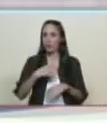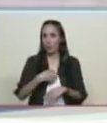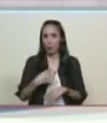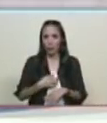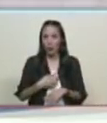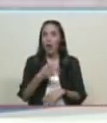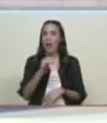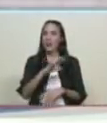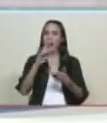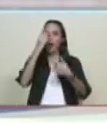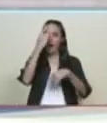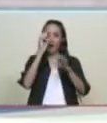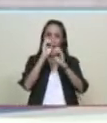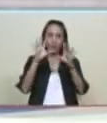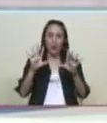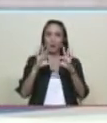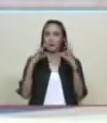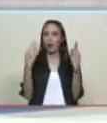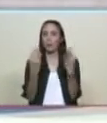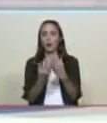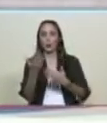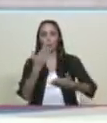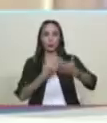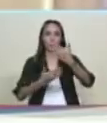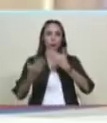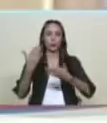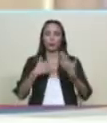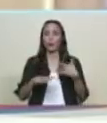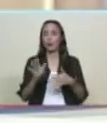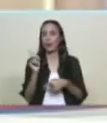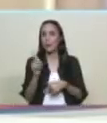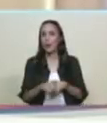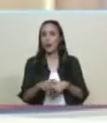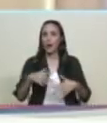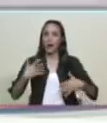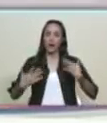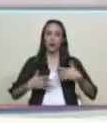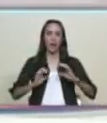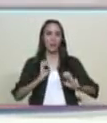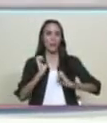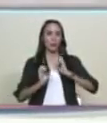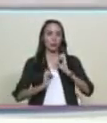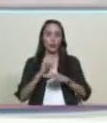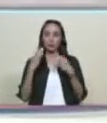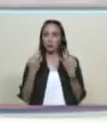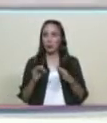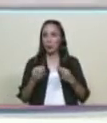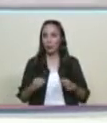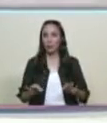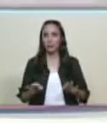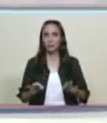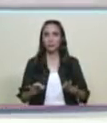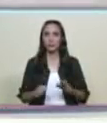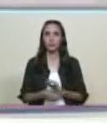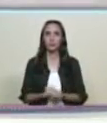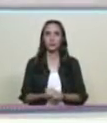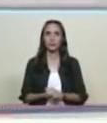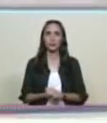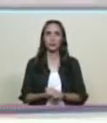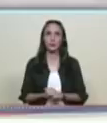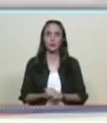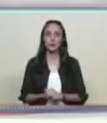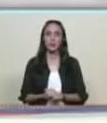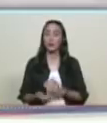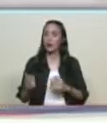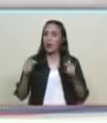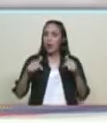tener carnavales en familia y felices en familia y felices quiero